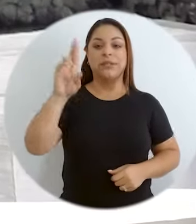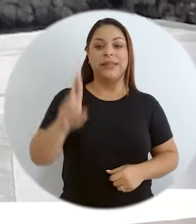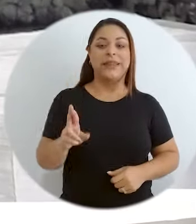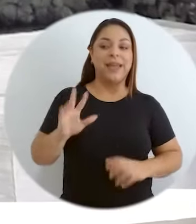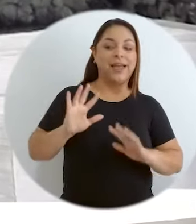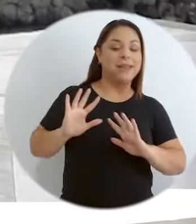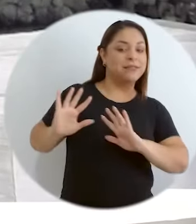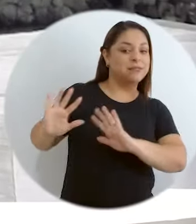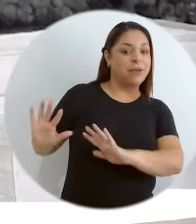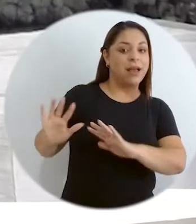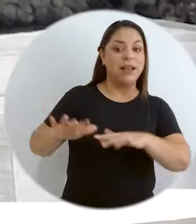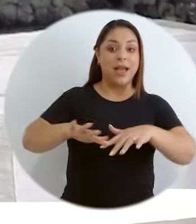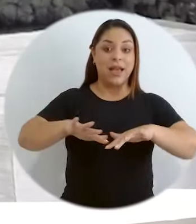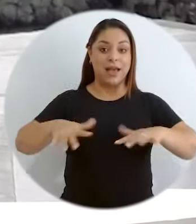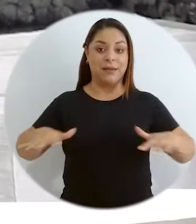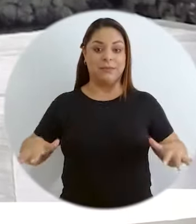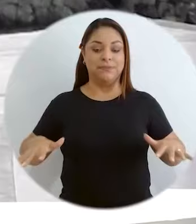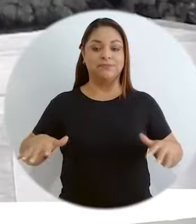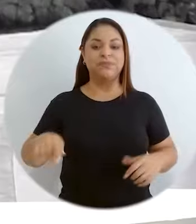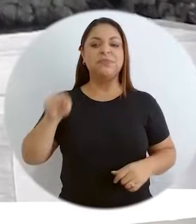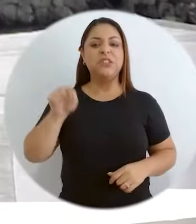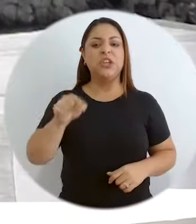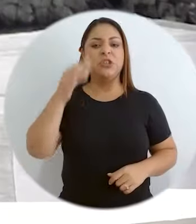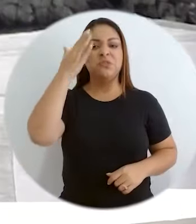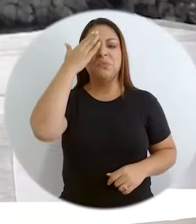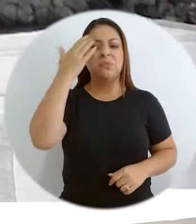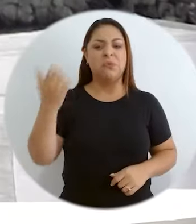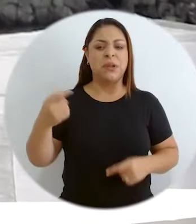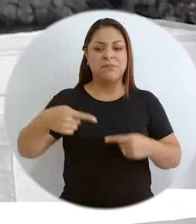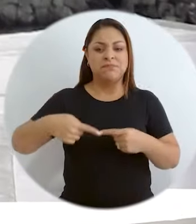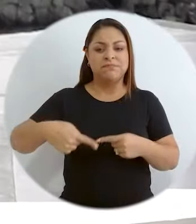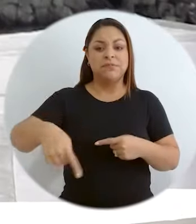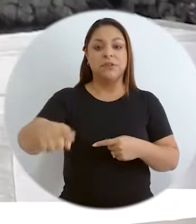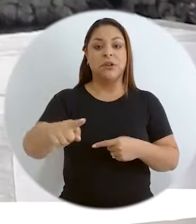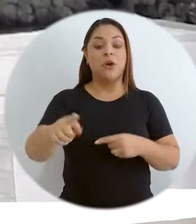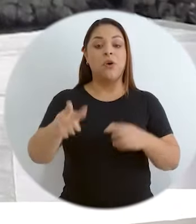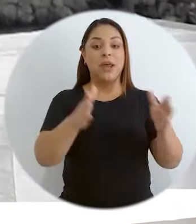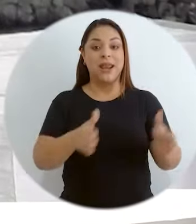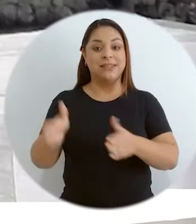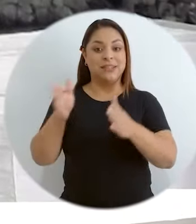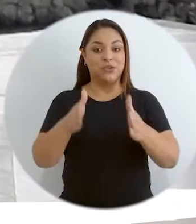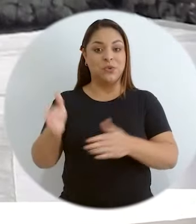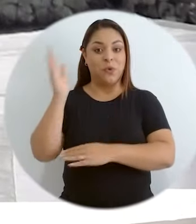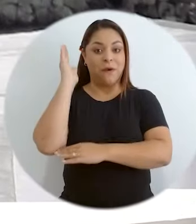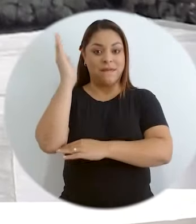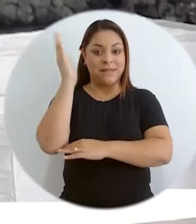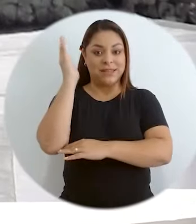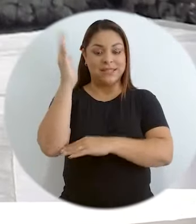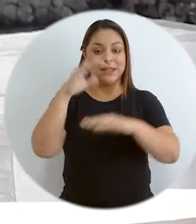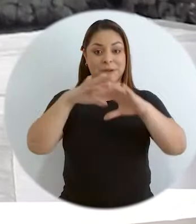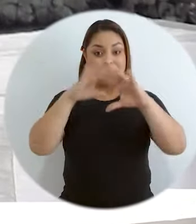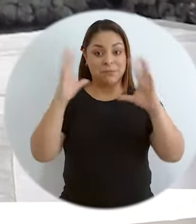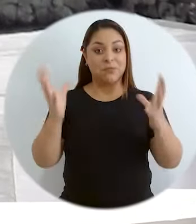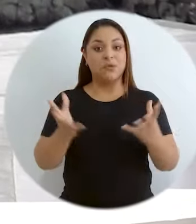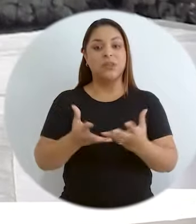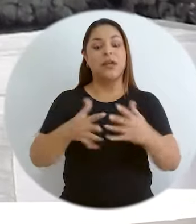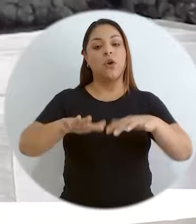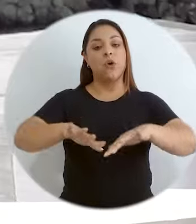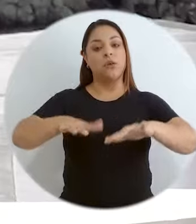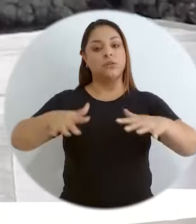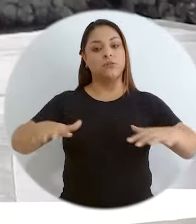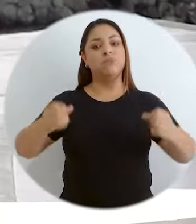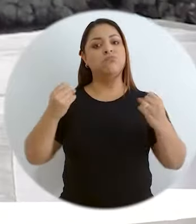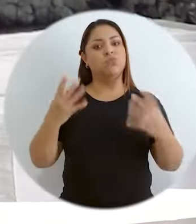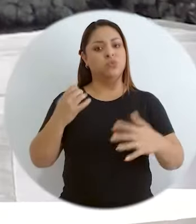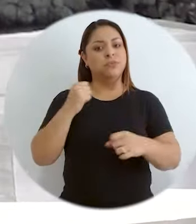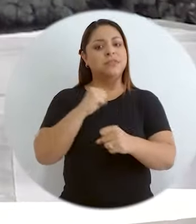de espaldas al mar. Todo este tema se da en el marco de la organización de esta conferencia mundial de los océanos y del mucho trabajo que se